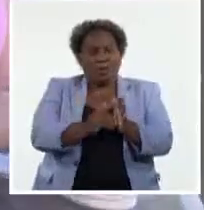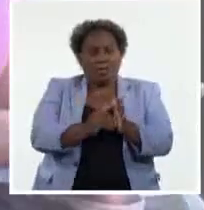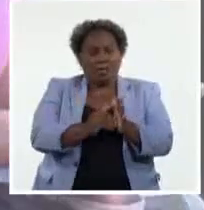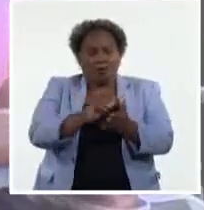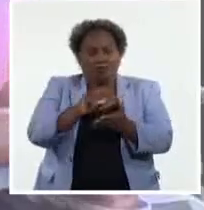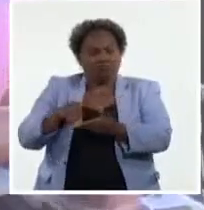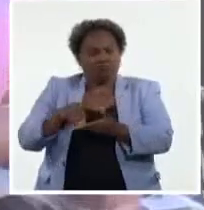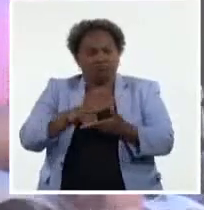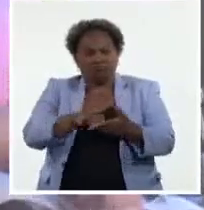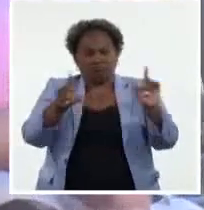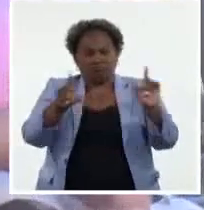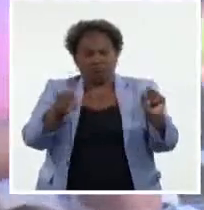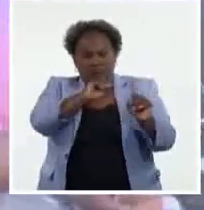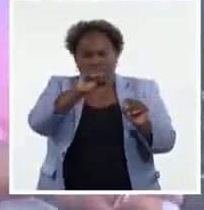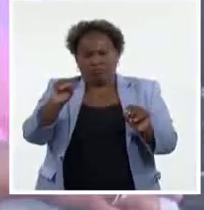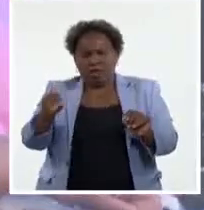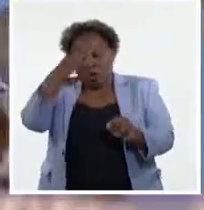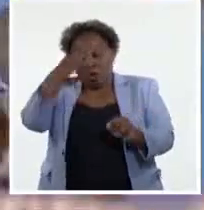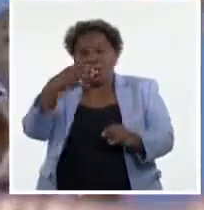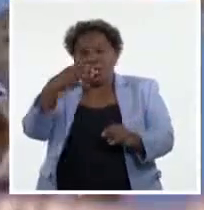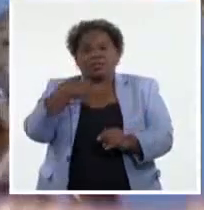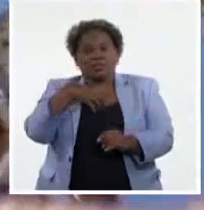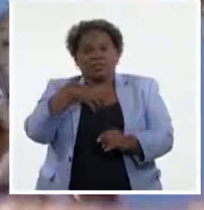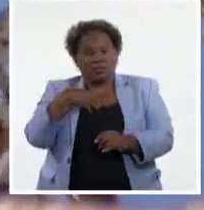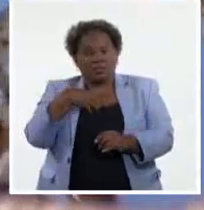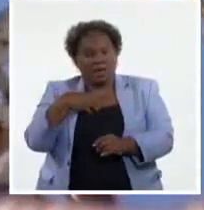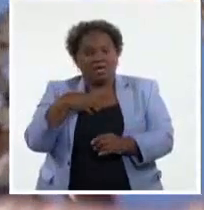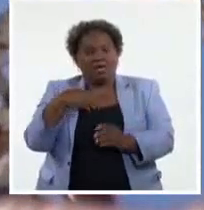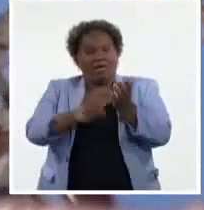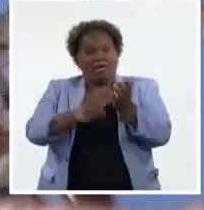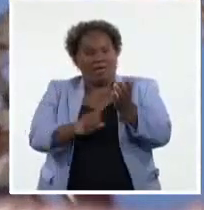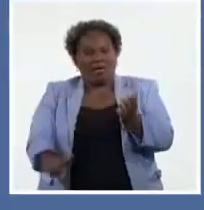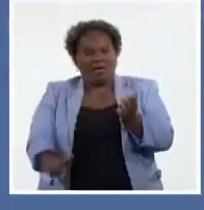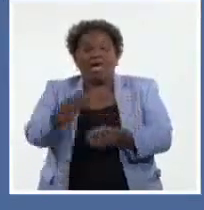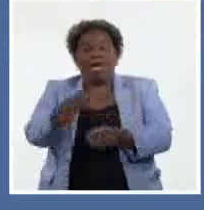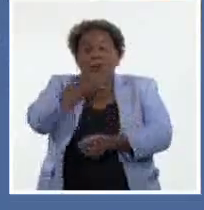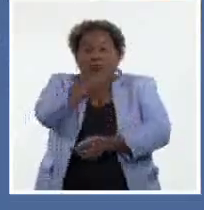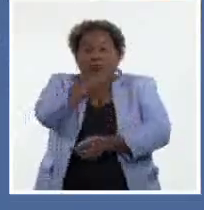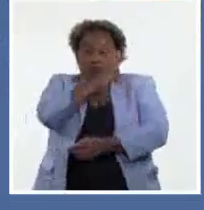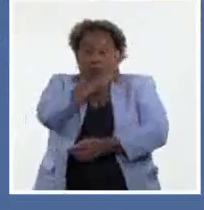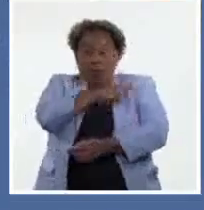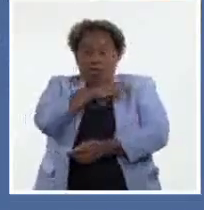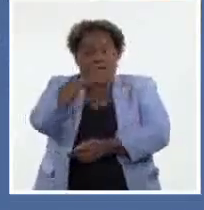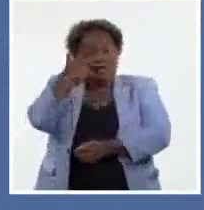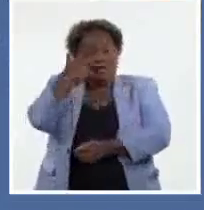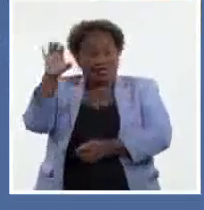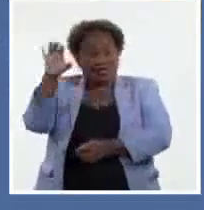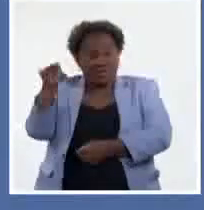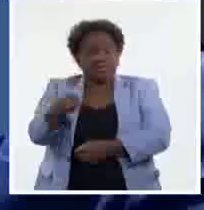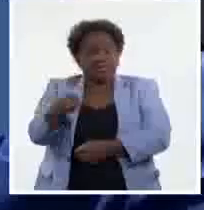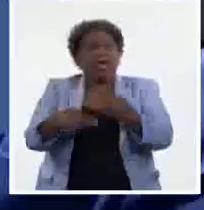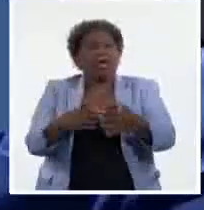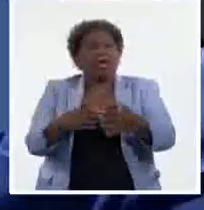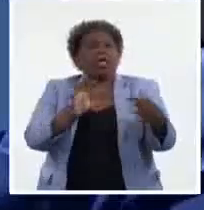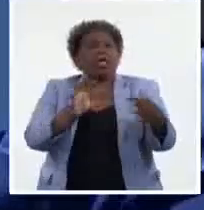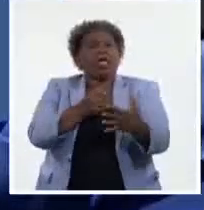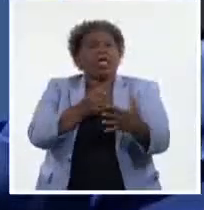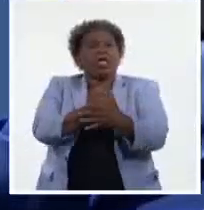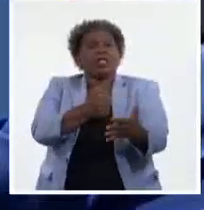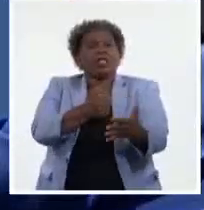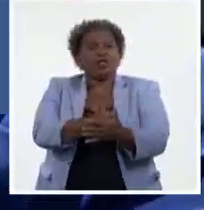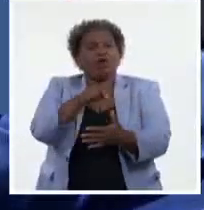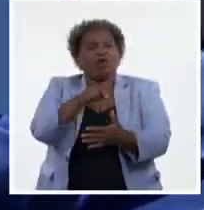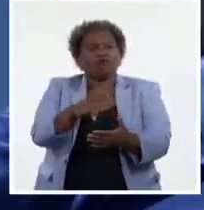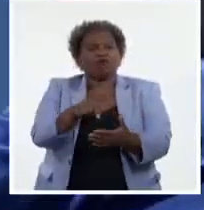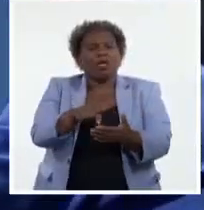cuentan hoy con respaldo energético. Dijo la directiva de TEXA que se han hecho gestiones para adquirir esos dispositivos de almacenamiento de energía,